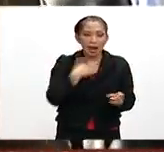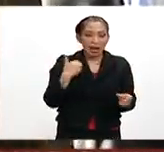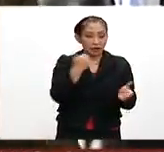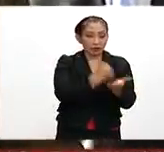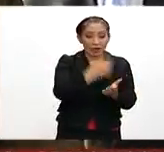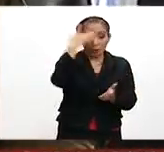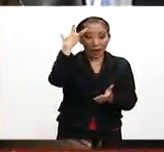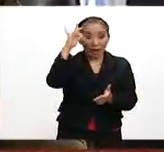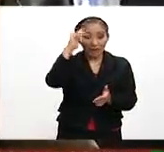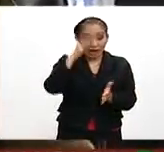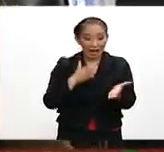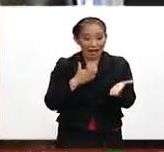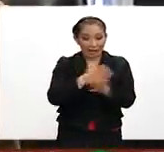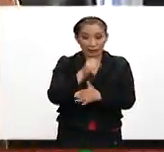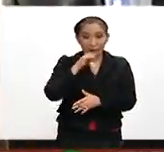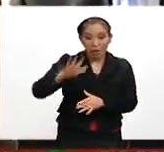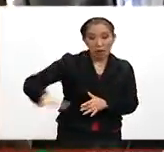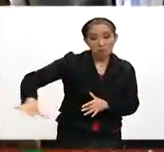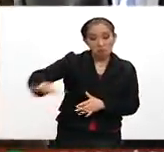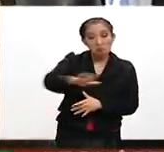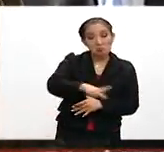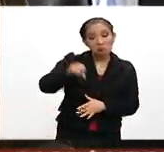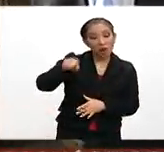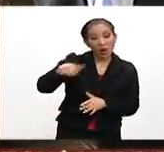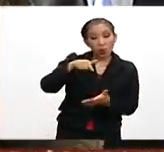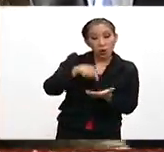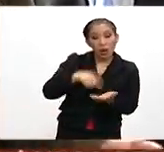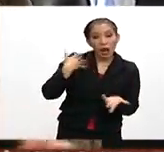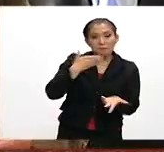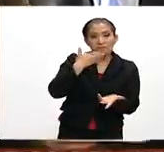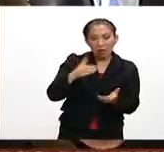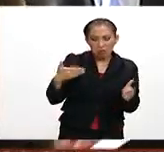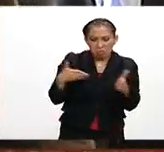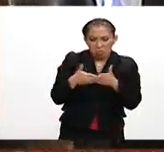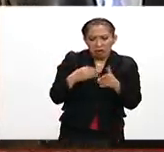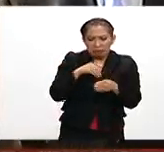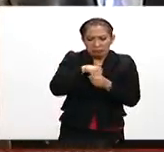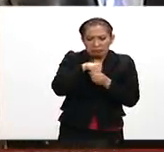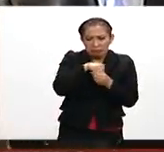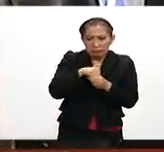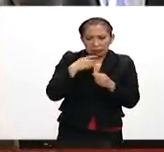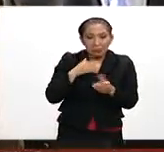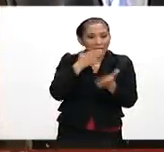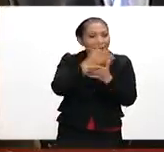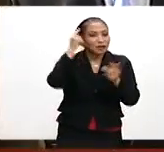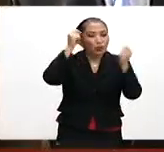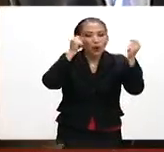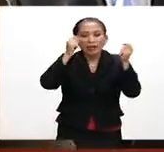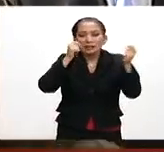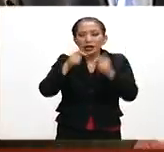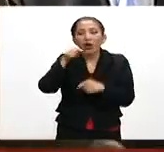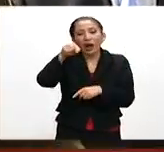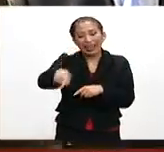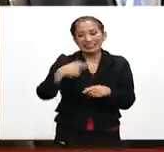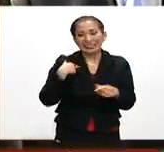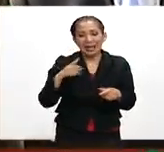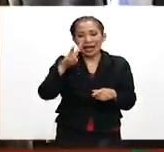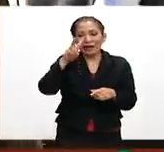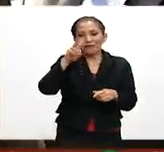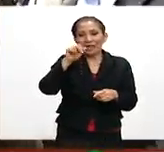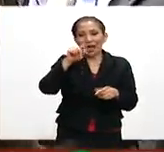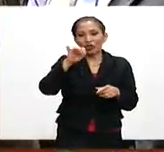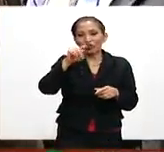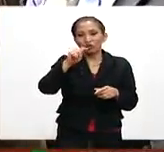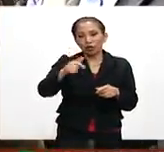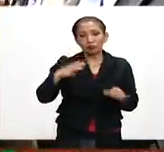ciudad de Cuernavaca, que también se ha convertido en un cuello de botella para quien va a los centros turísticos. Es este viaducto exprés,